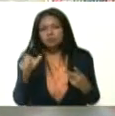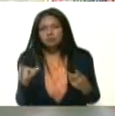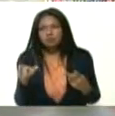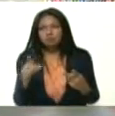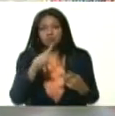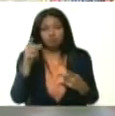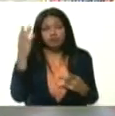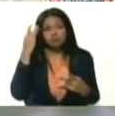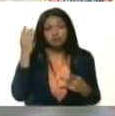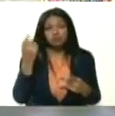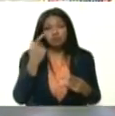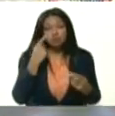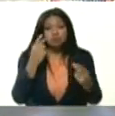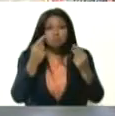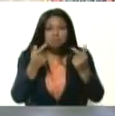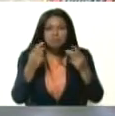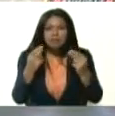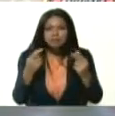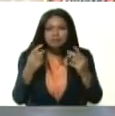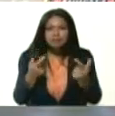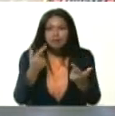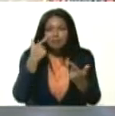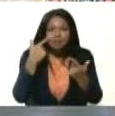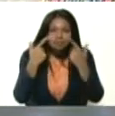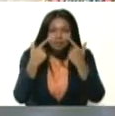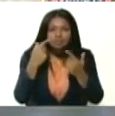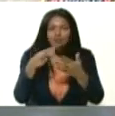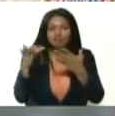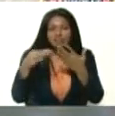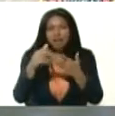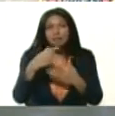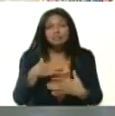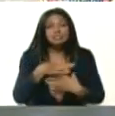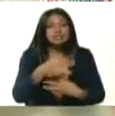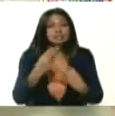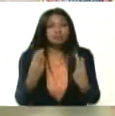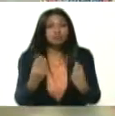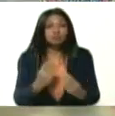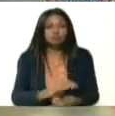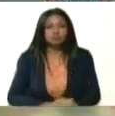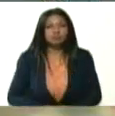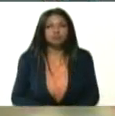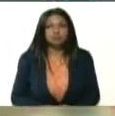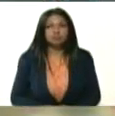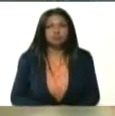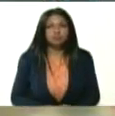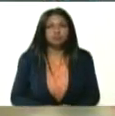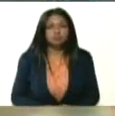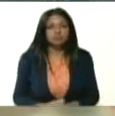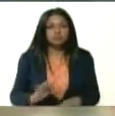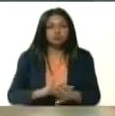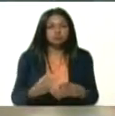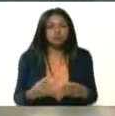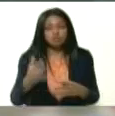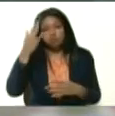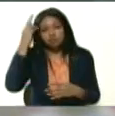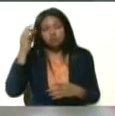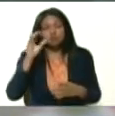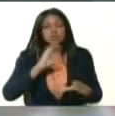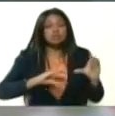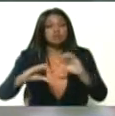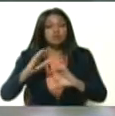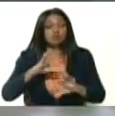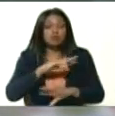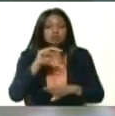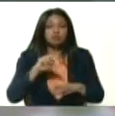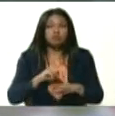Ustedes saben, yo estoy pendiente de eso. De los detalles. Me interesa mucho. Porque el Consejo Científico Nacional que